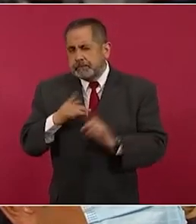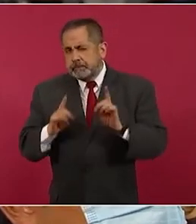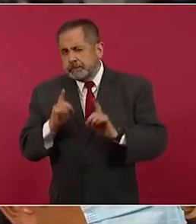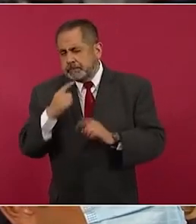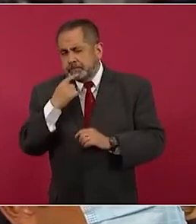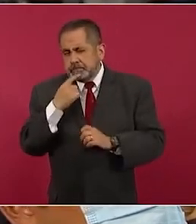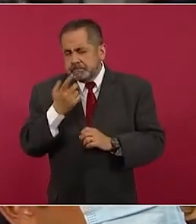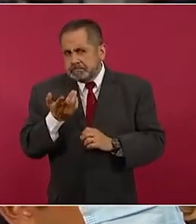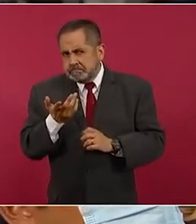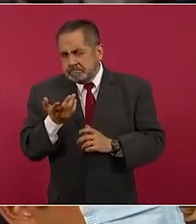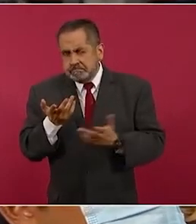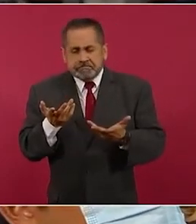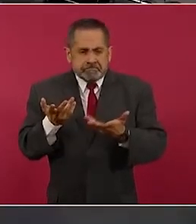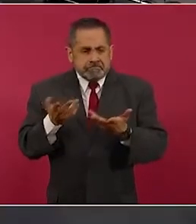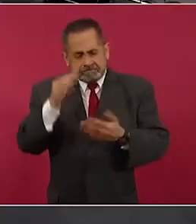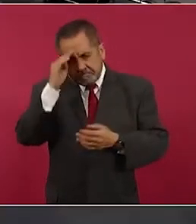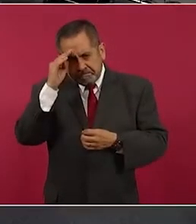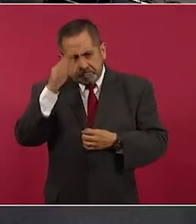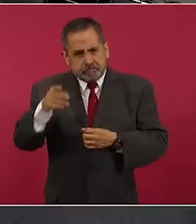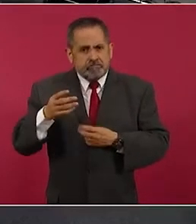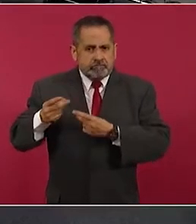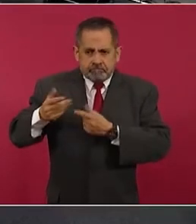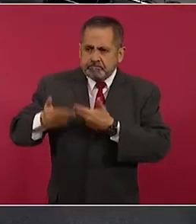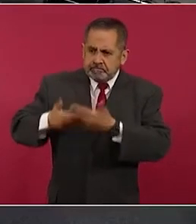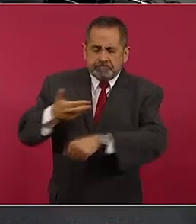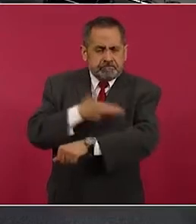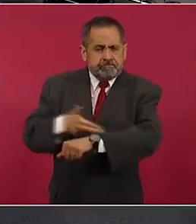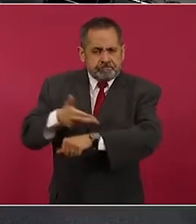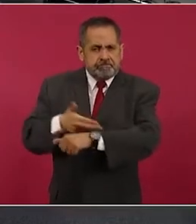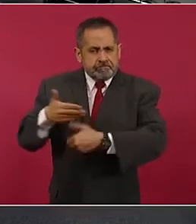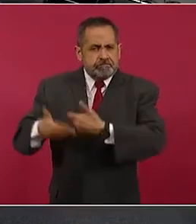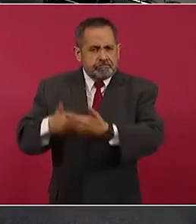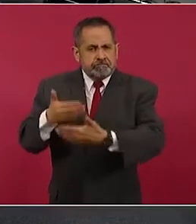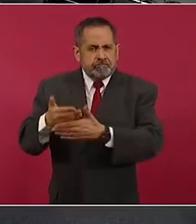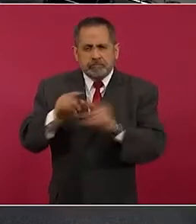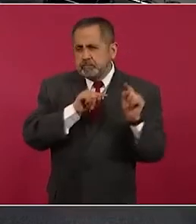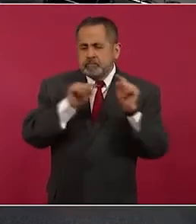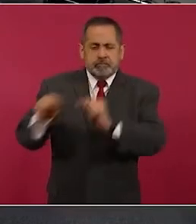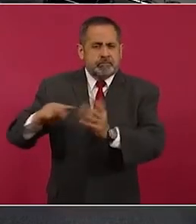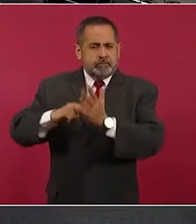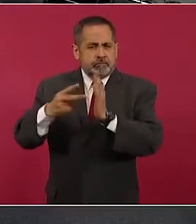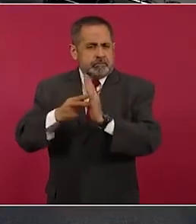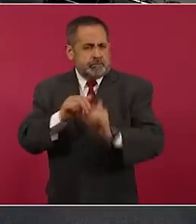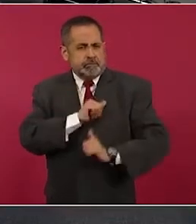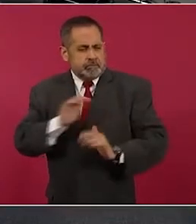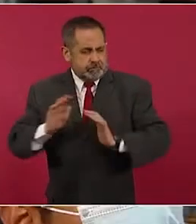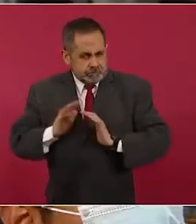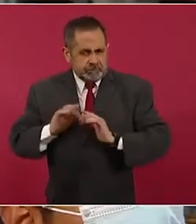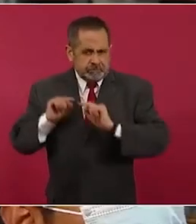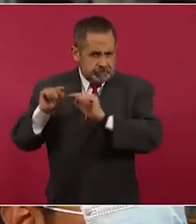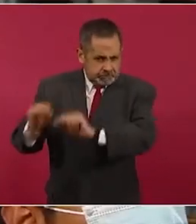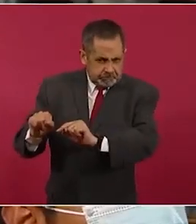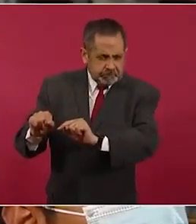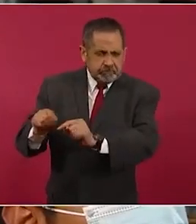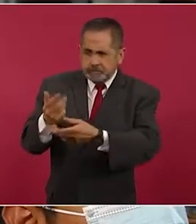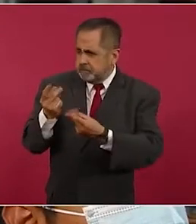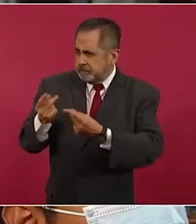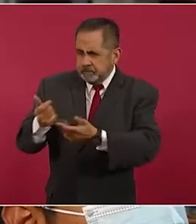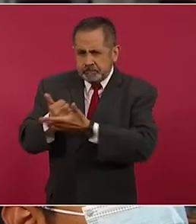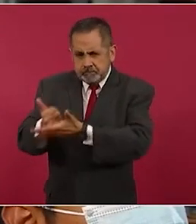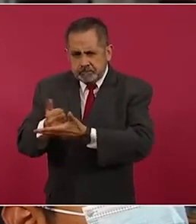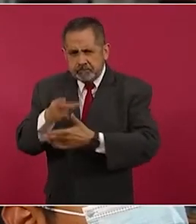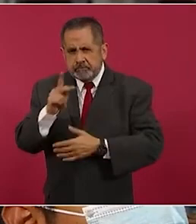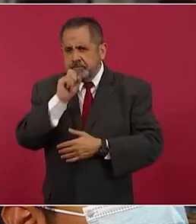Por un lado veo que se está apresurando la llegada de los ingenieros militares, pero por otro lado también hay